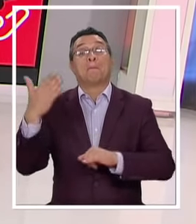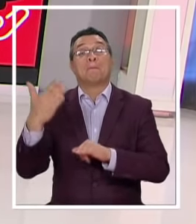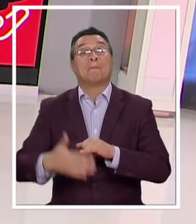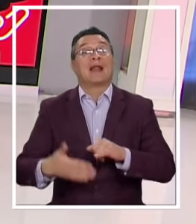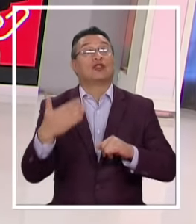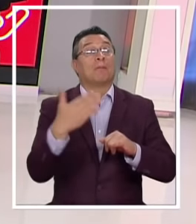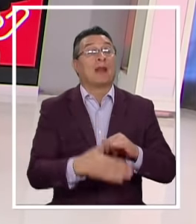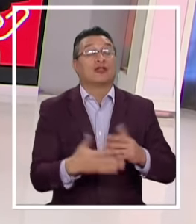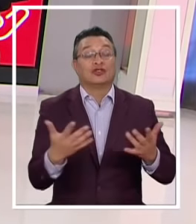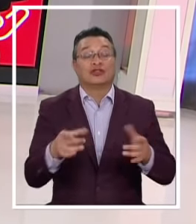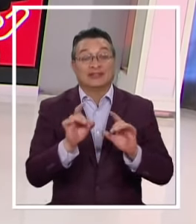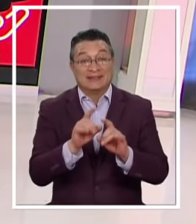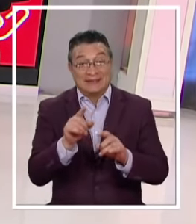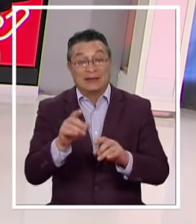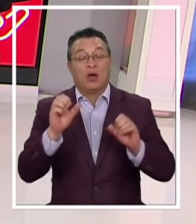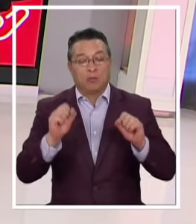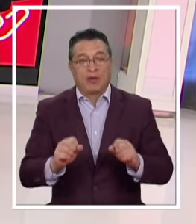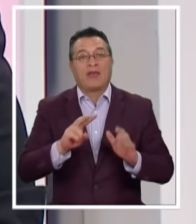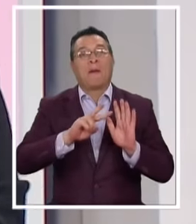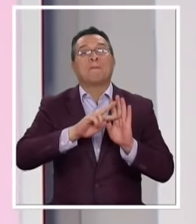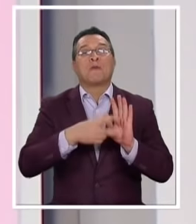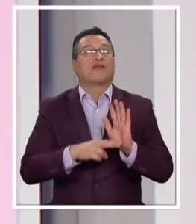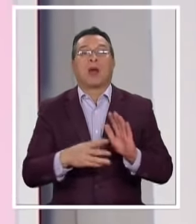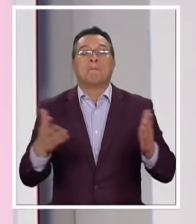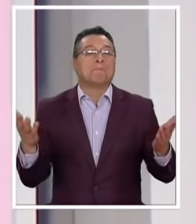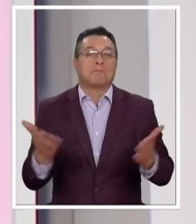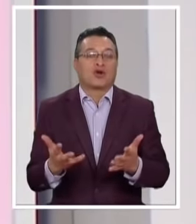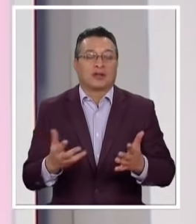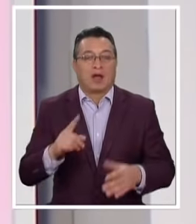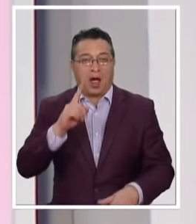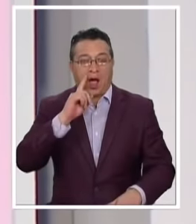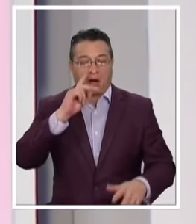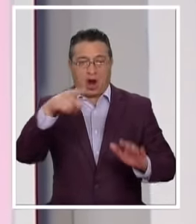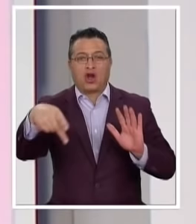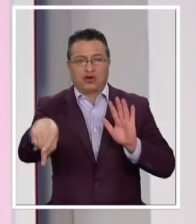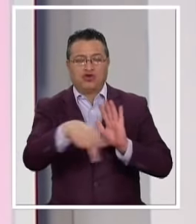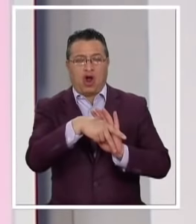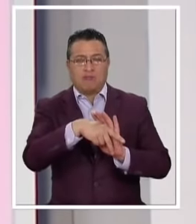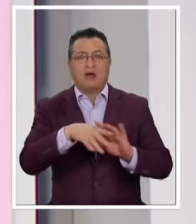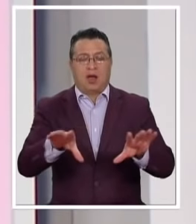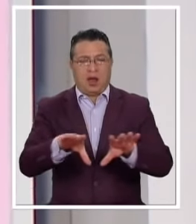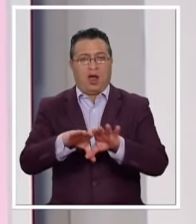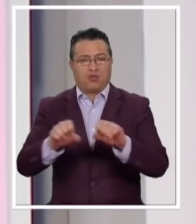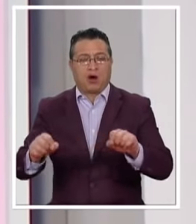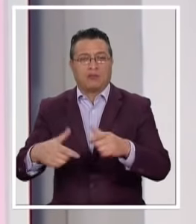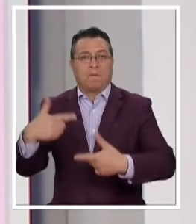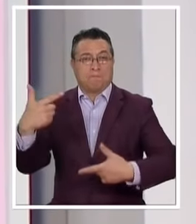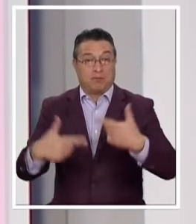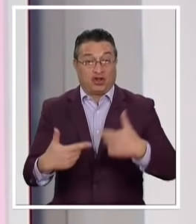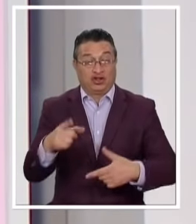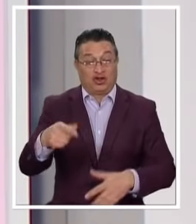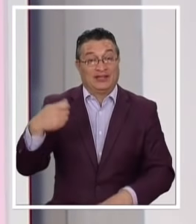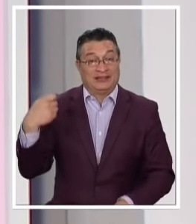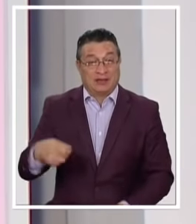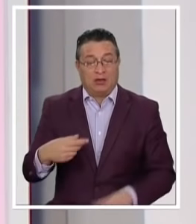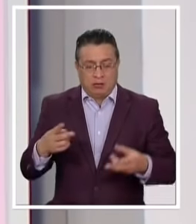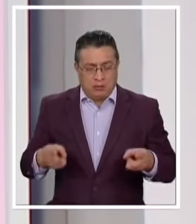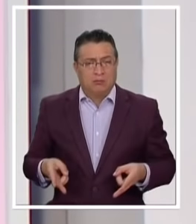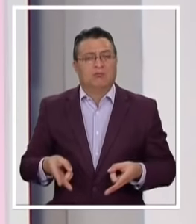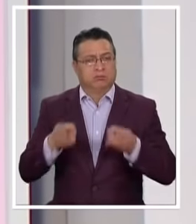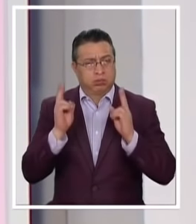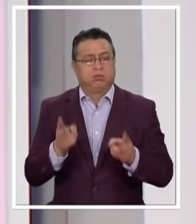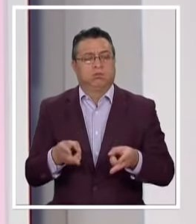Particularmente estos plazos podrían modificarse ¿Por qué? Porque hay una normativa Un acuerdo político en el Senado Que permite